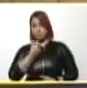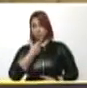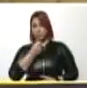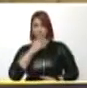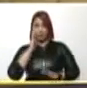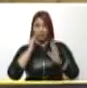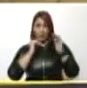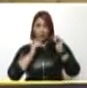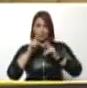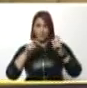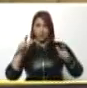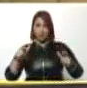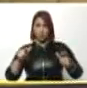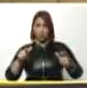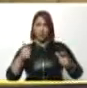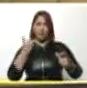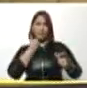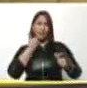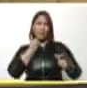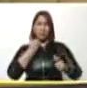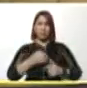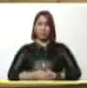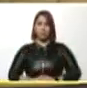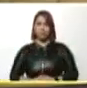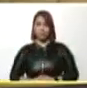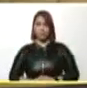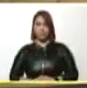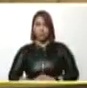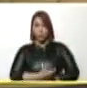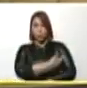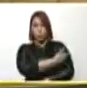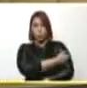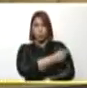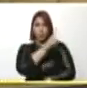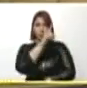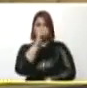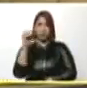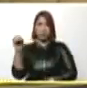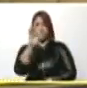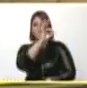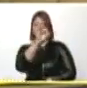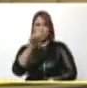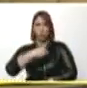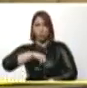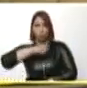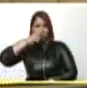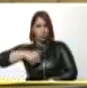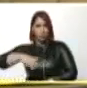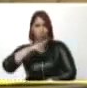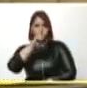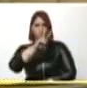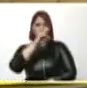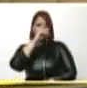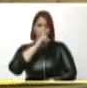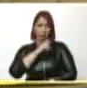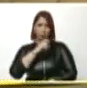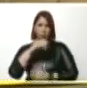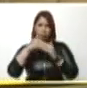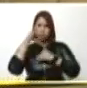y atención de las personas contagiadas. En la vacunación al 100% de nuestro pueblo de dos años en adelante.